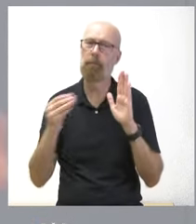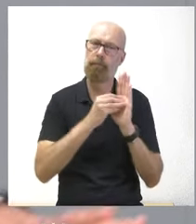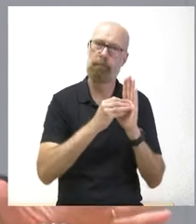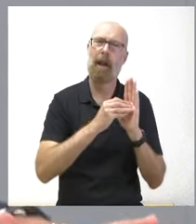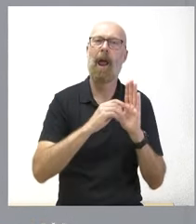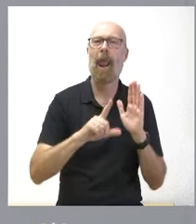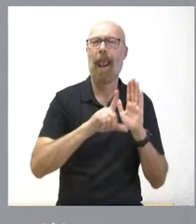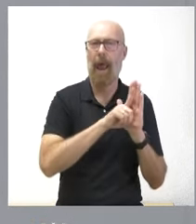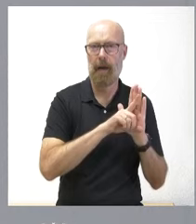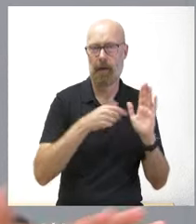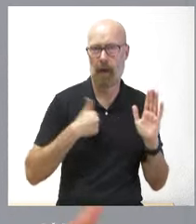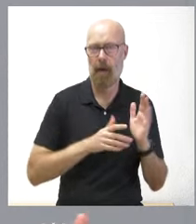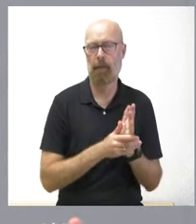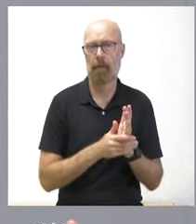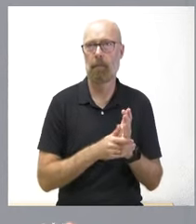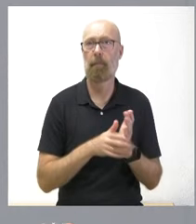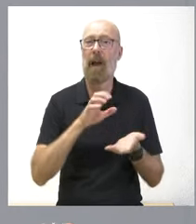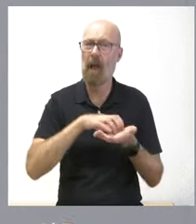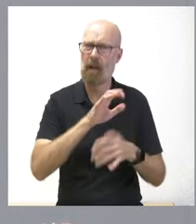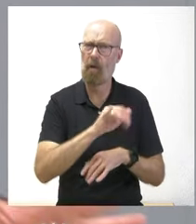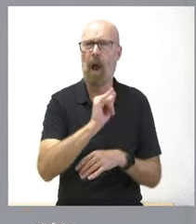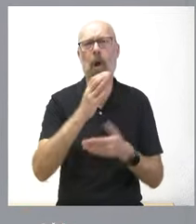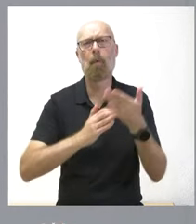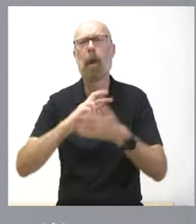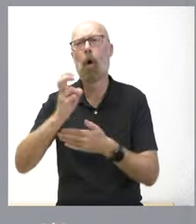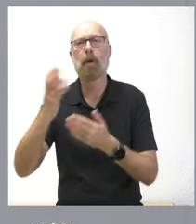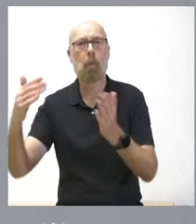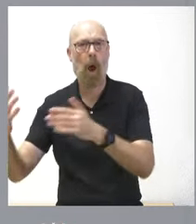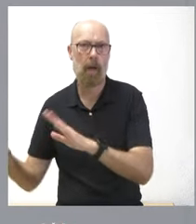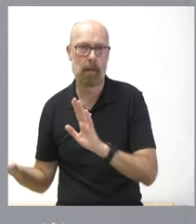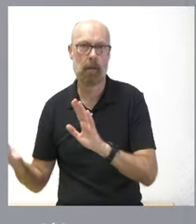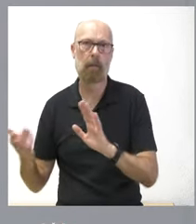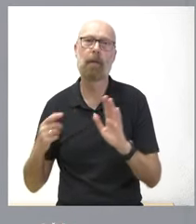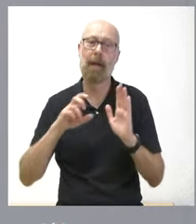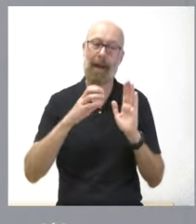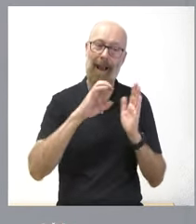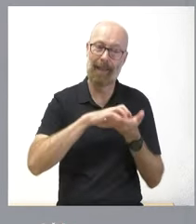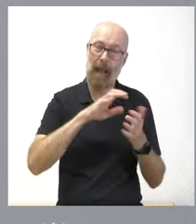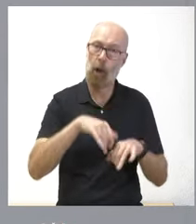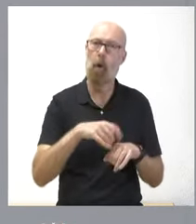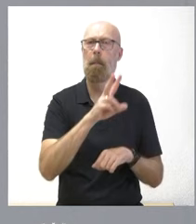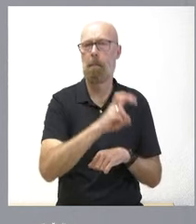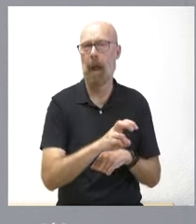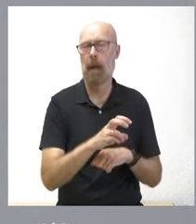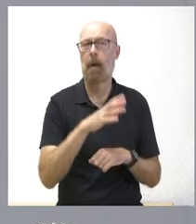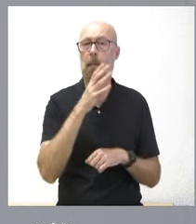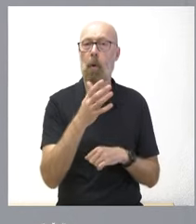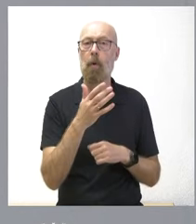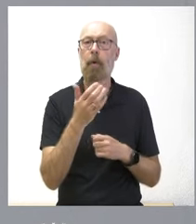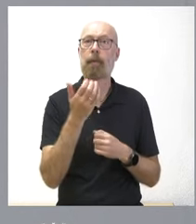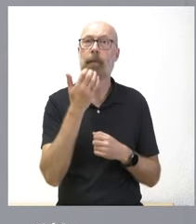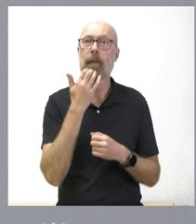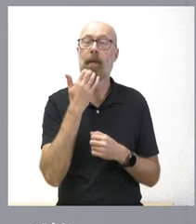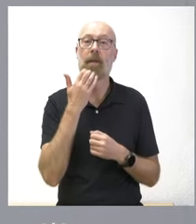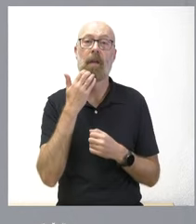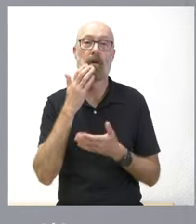y lo tenemos en Castilla y León no en otras comunidades autónomas y es útil en Castilla y León porque lógicamente en aquellas comunidades donde sus niveles de servicios públicos están por